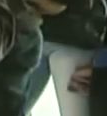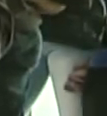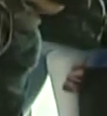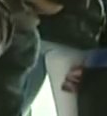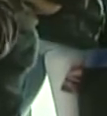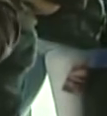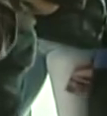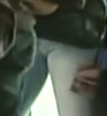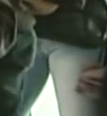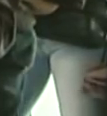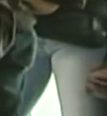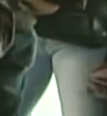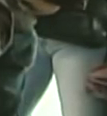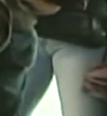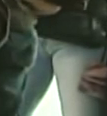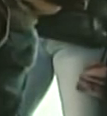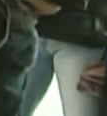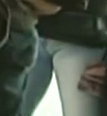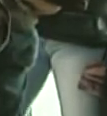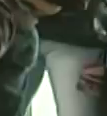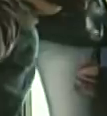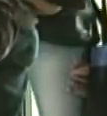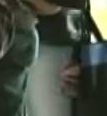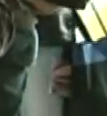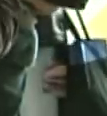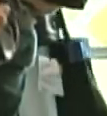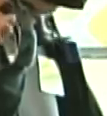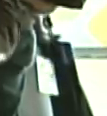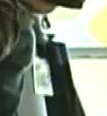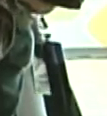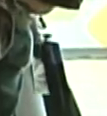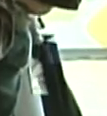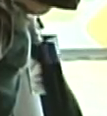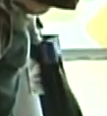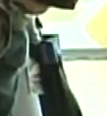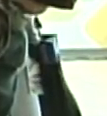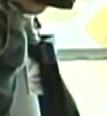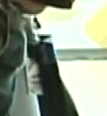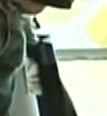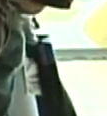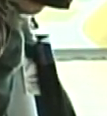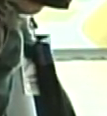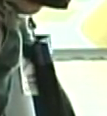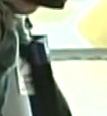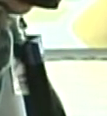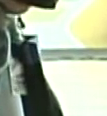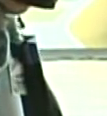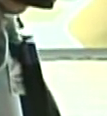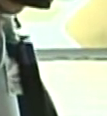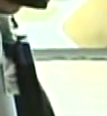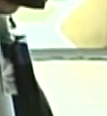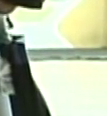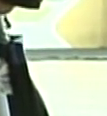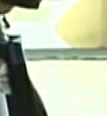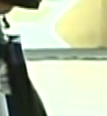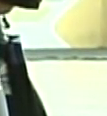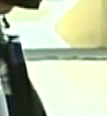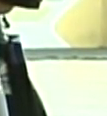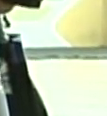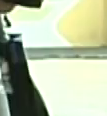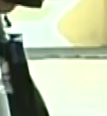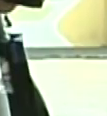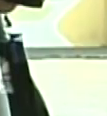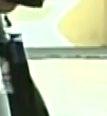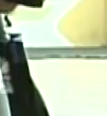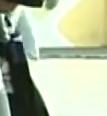alcaldes a igual manera en relación a lo que es la alianza perfecta con algunos partidos de la revolución Jorge Rodríguez aseguró